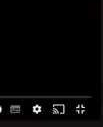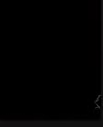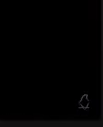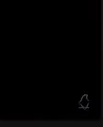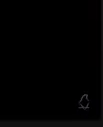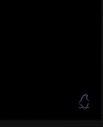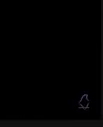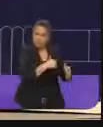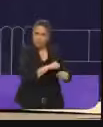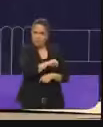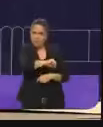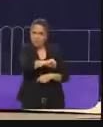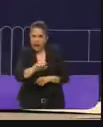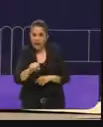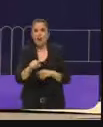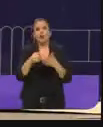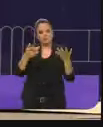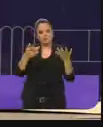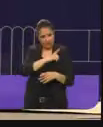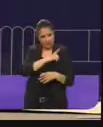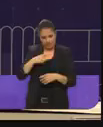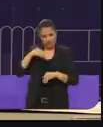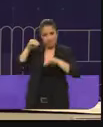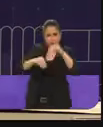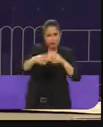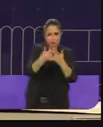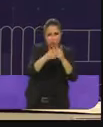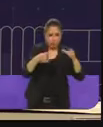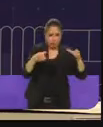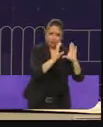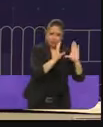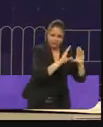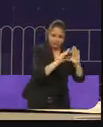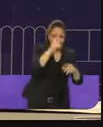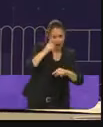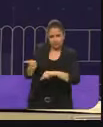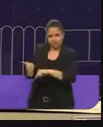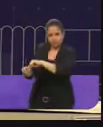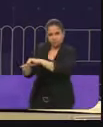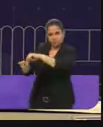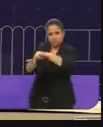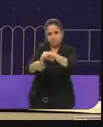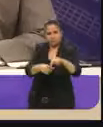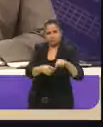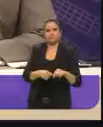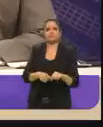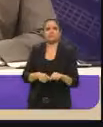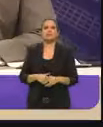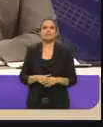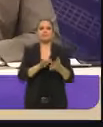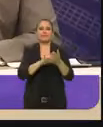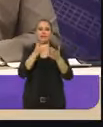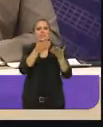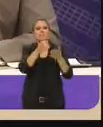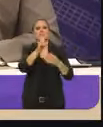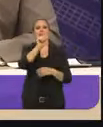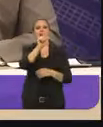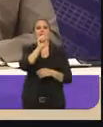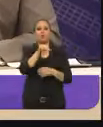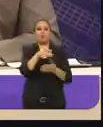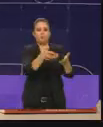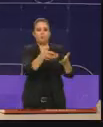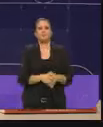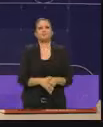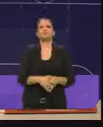herramientas y con un grupo capacitado. Gracias. Candidato Salmón Chortoripsky. Sigamos